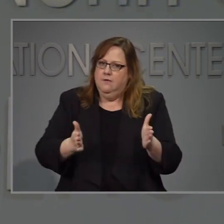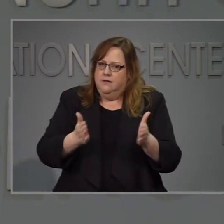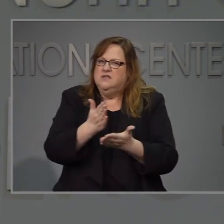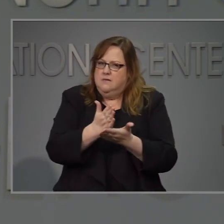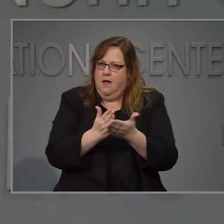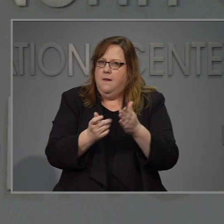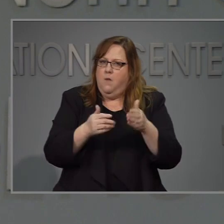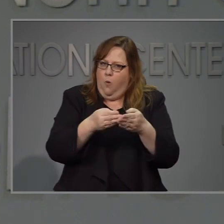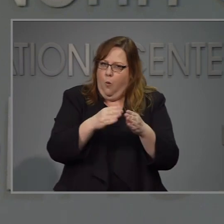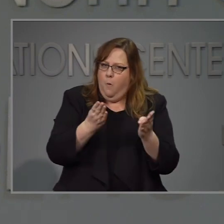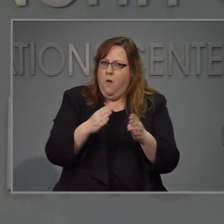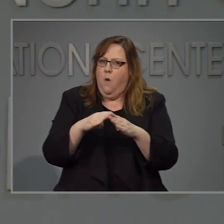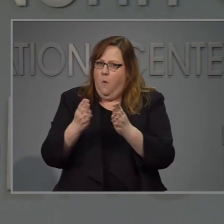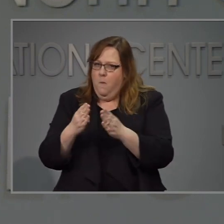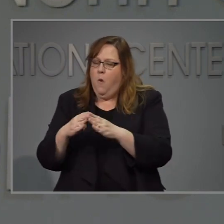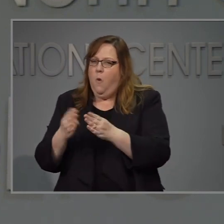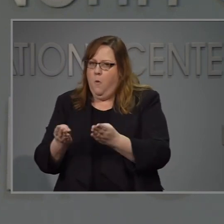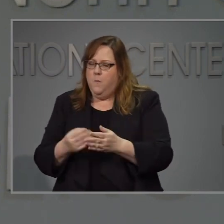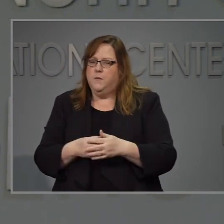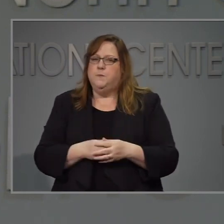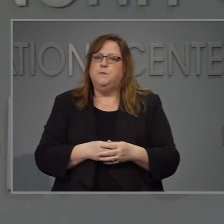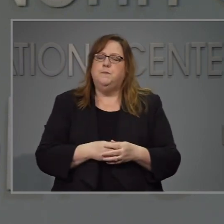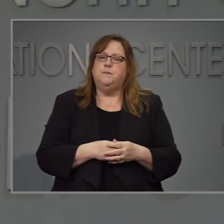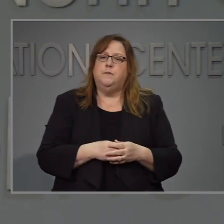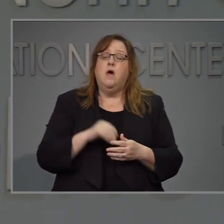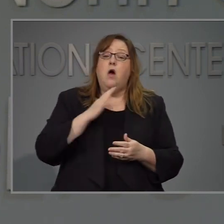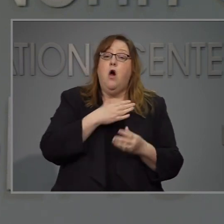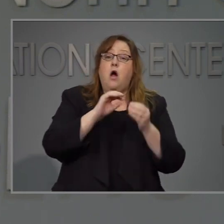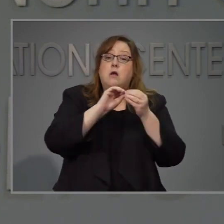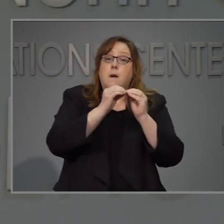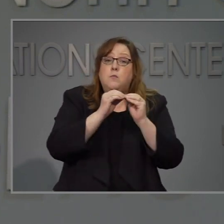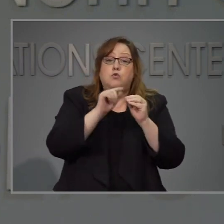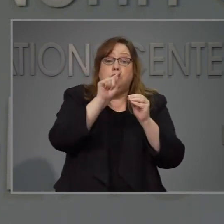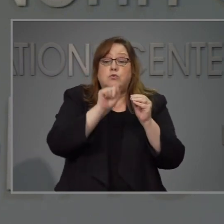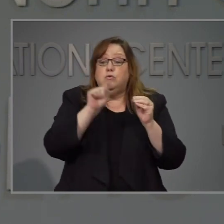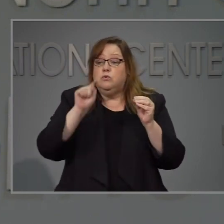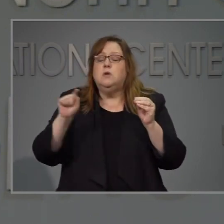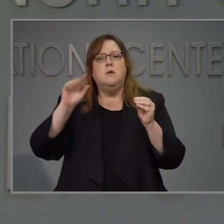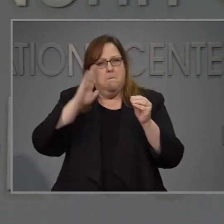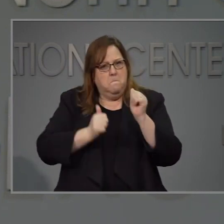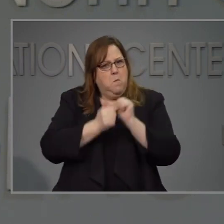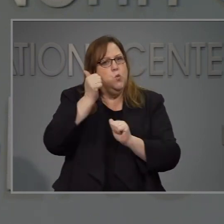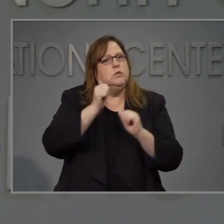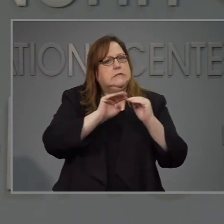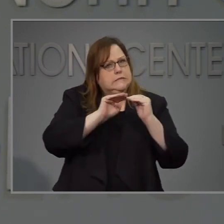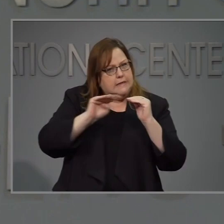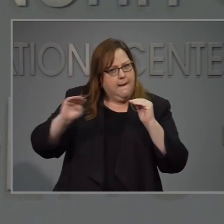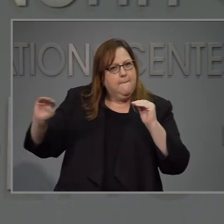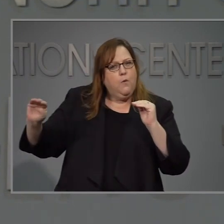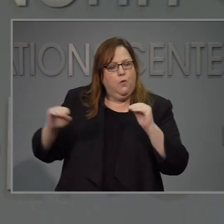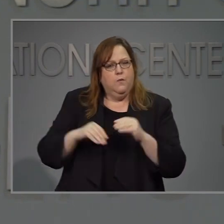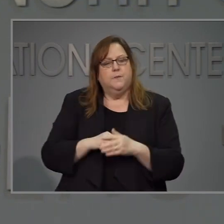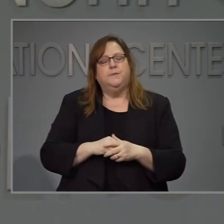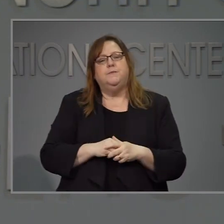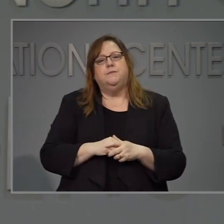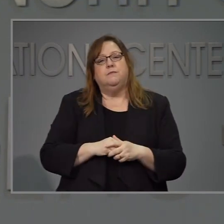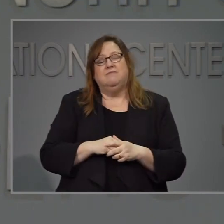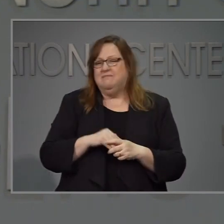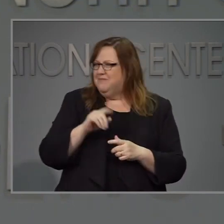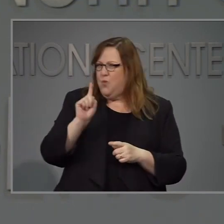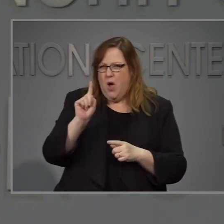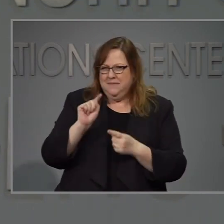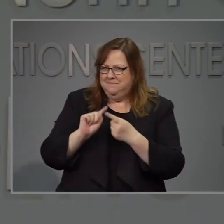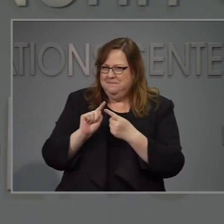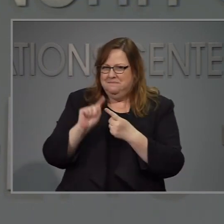cuidadoso para avanzar y de aquí tenemos todos los indicadores claves siguen estables pero el